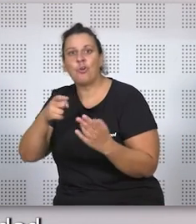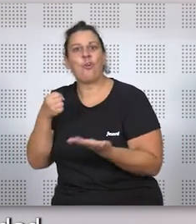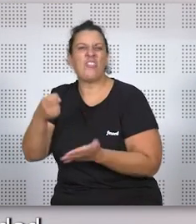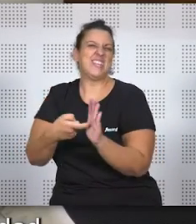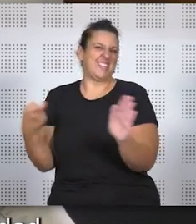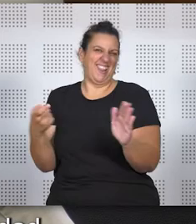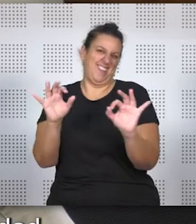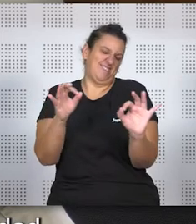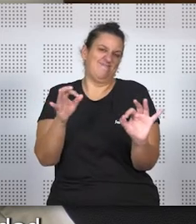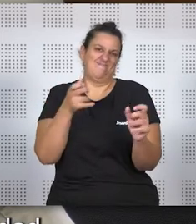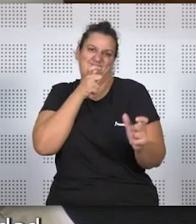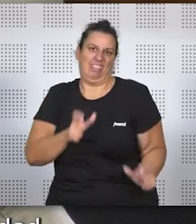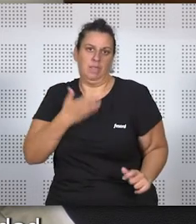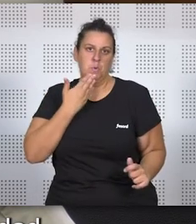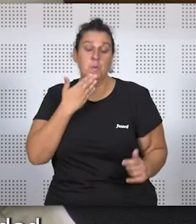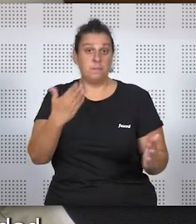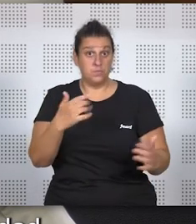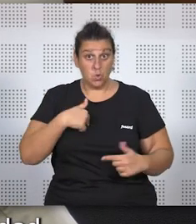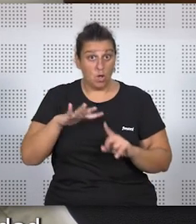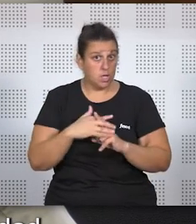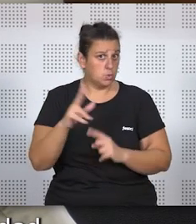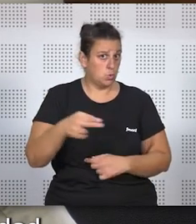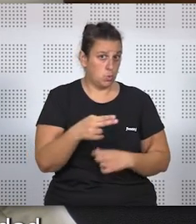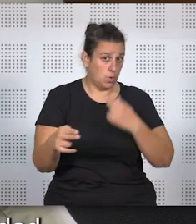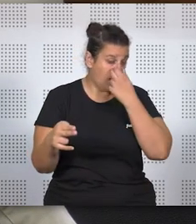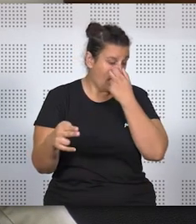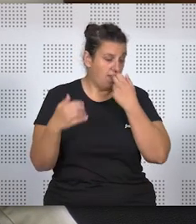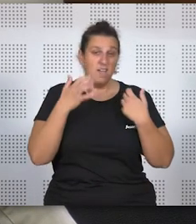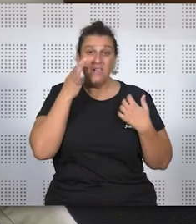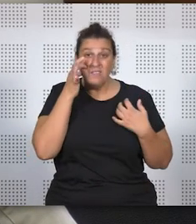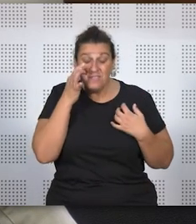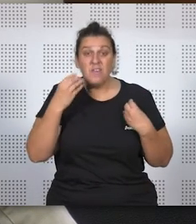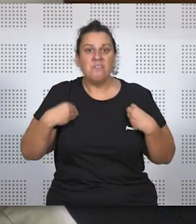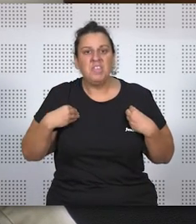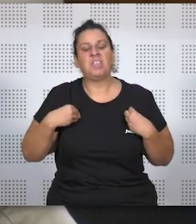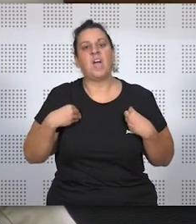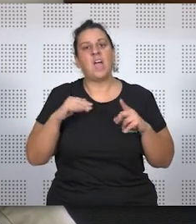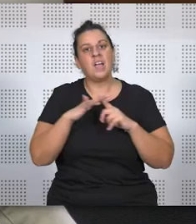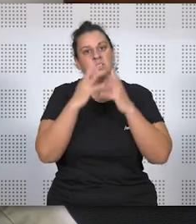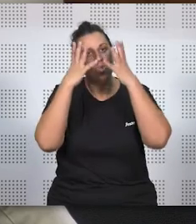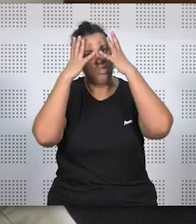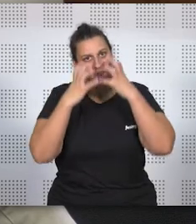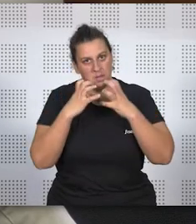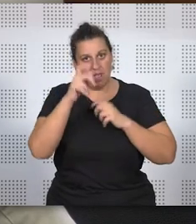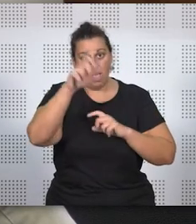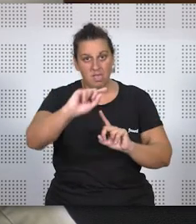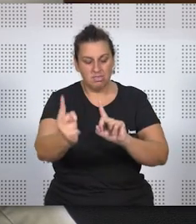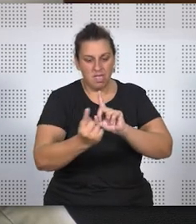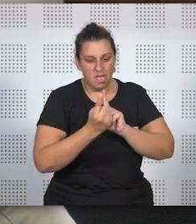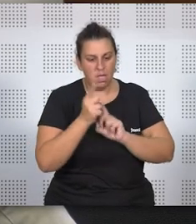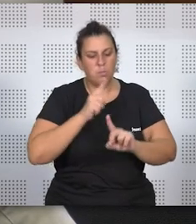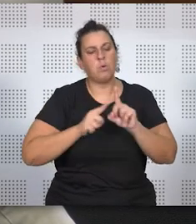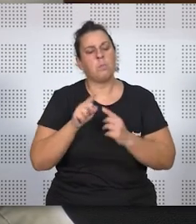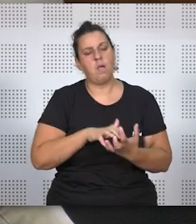la realidad de la vida es que los casos son muy dramáticos. La gente viene con problemas muy graves